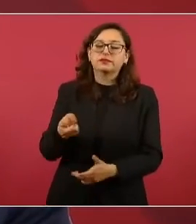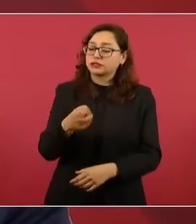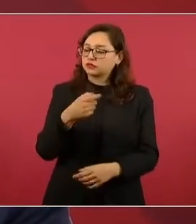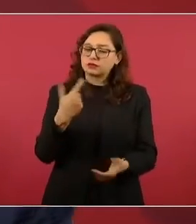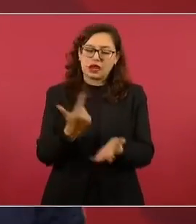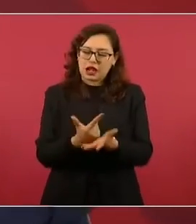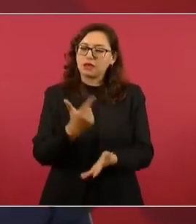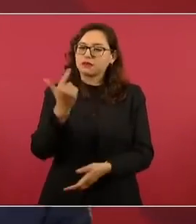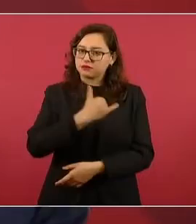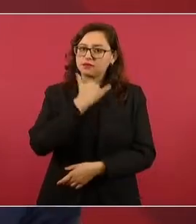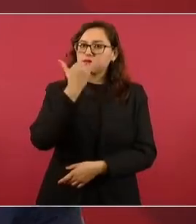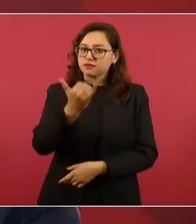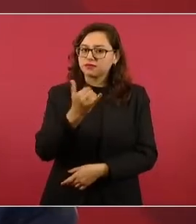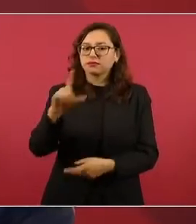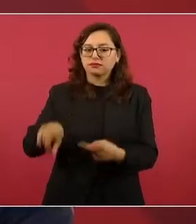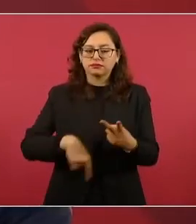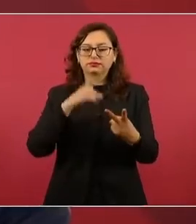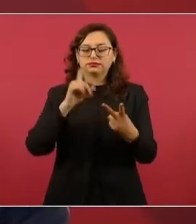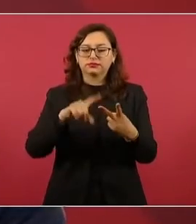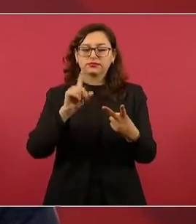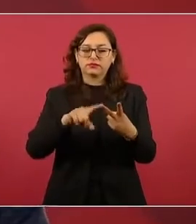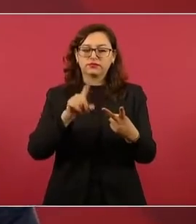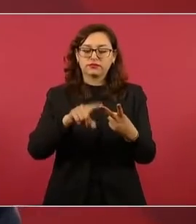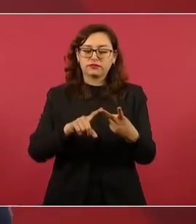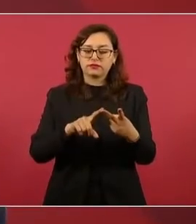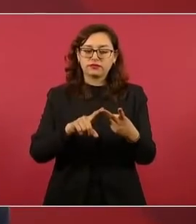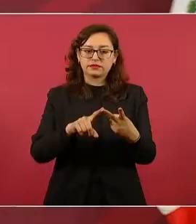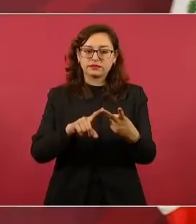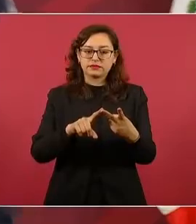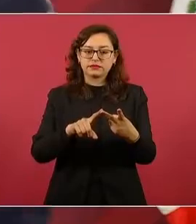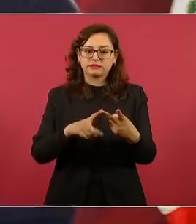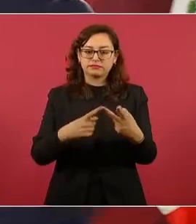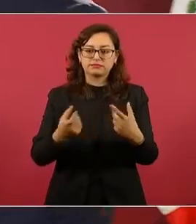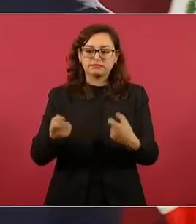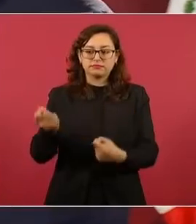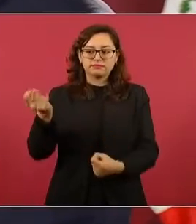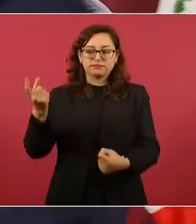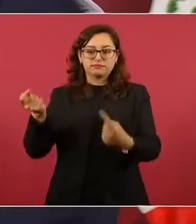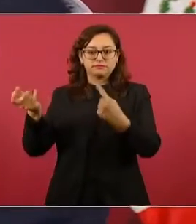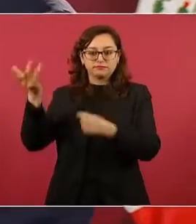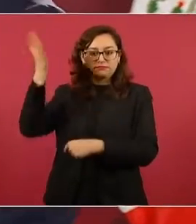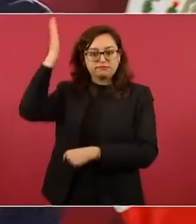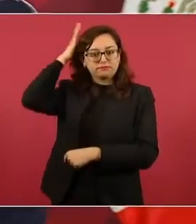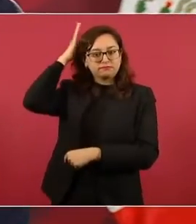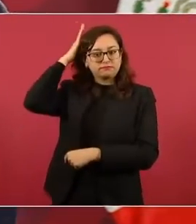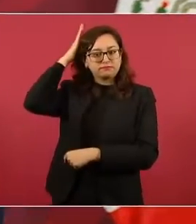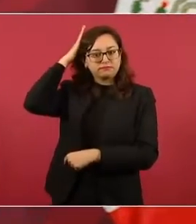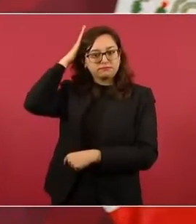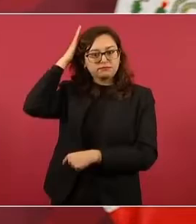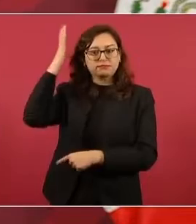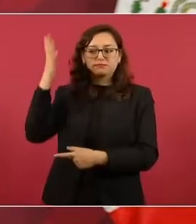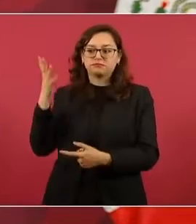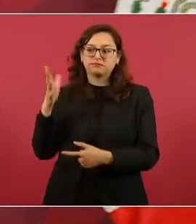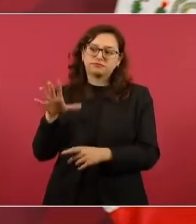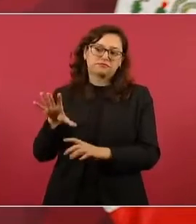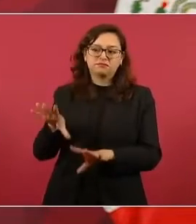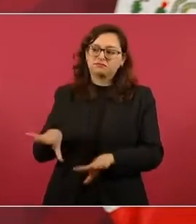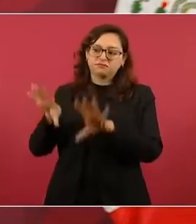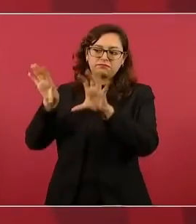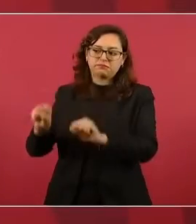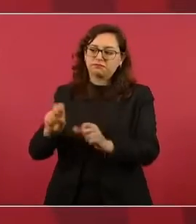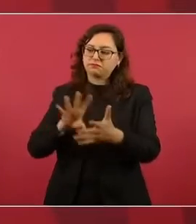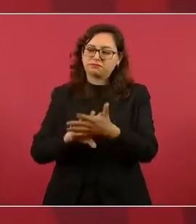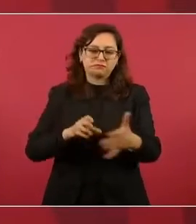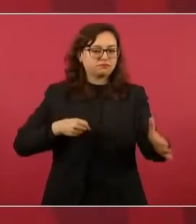Y otra fue también el meter a la cárcel algunos dirigentes de oposición, pero